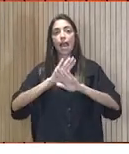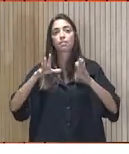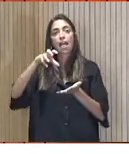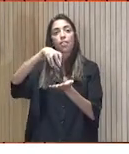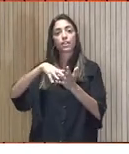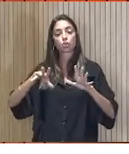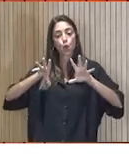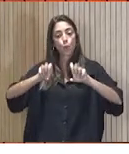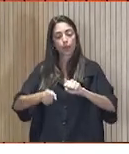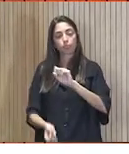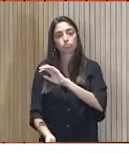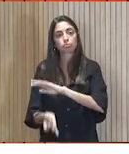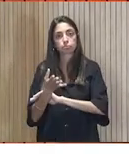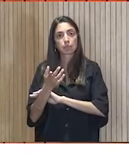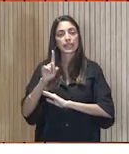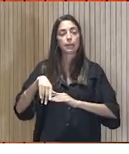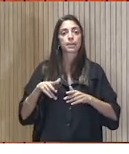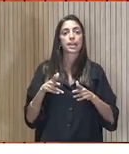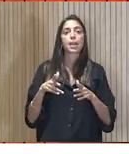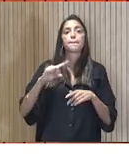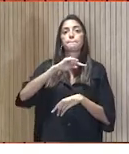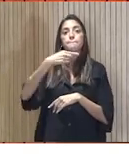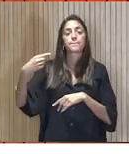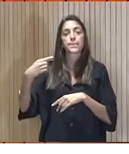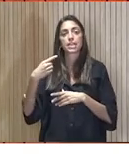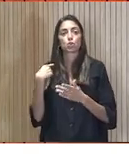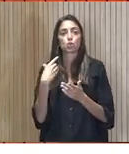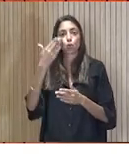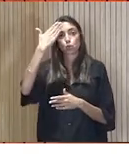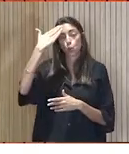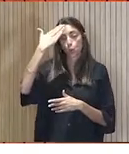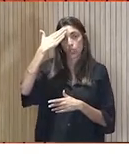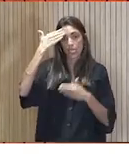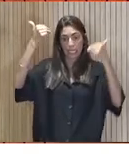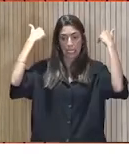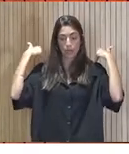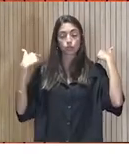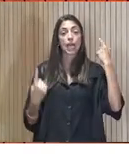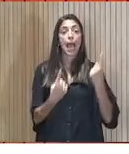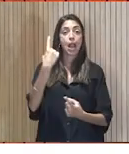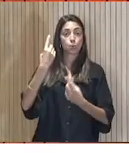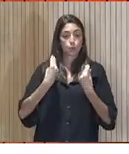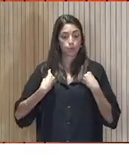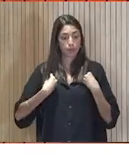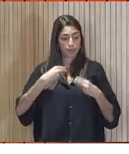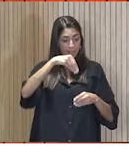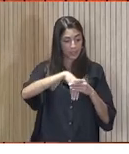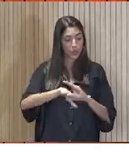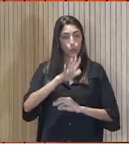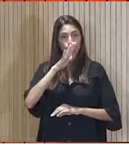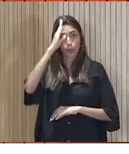Creo pisos tutelados Donde viven algunos chicos Justamente cuando los padres desaparecen